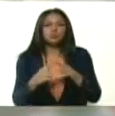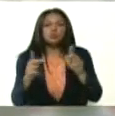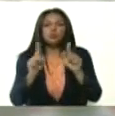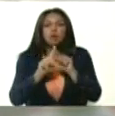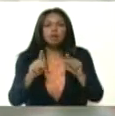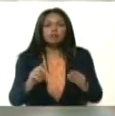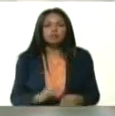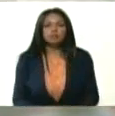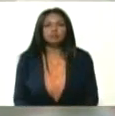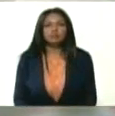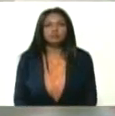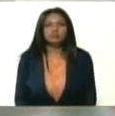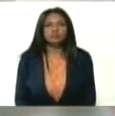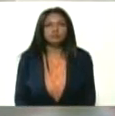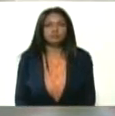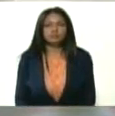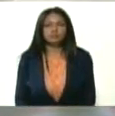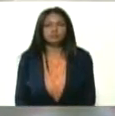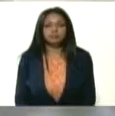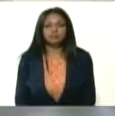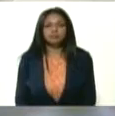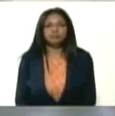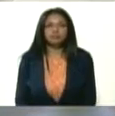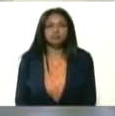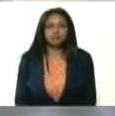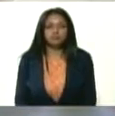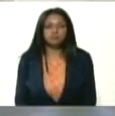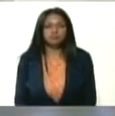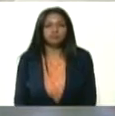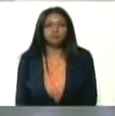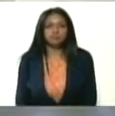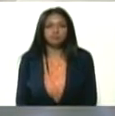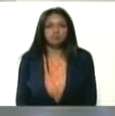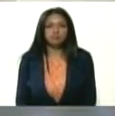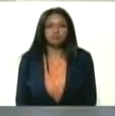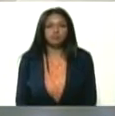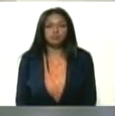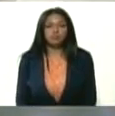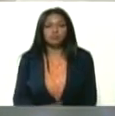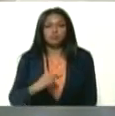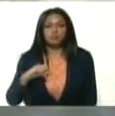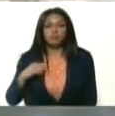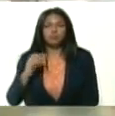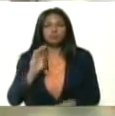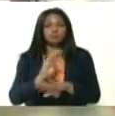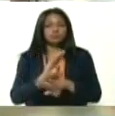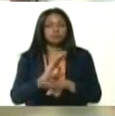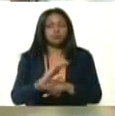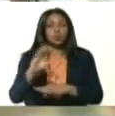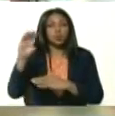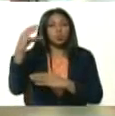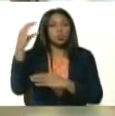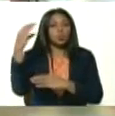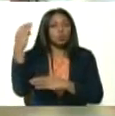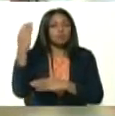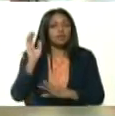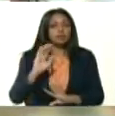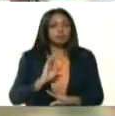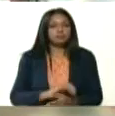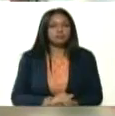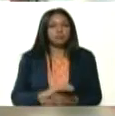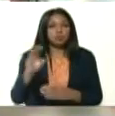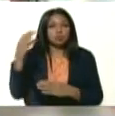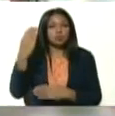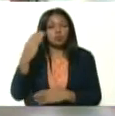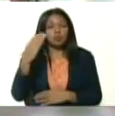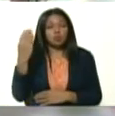algo que debe ser objeto de nuestros cuidados. Colombia. Colombia